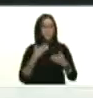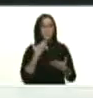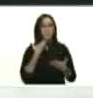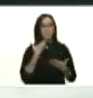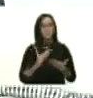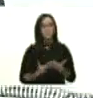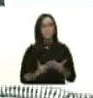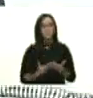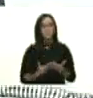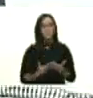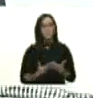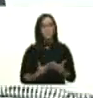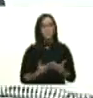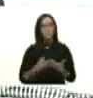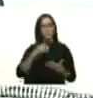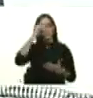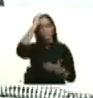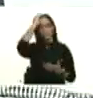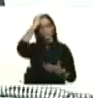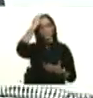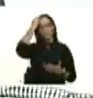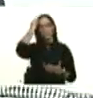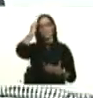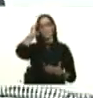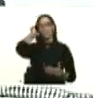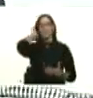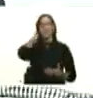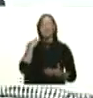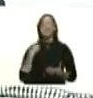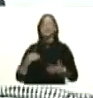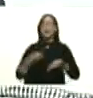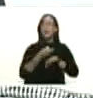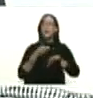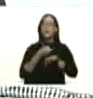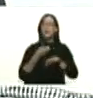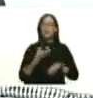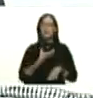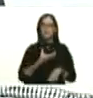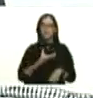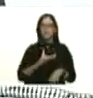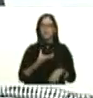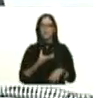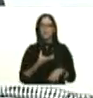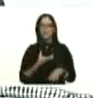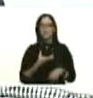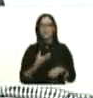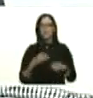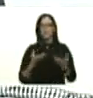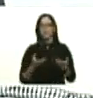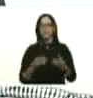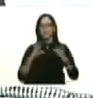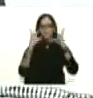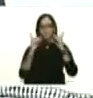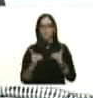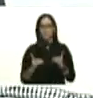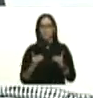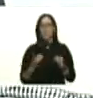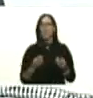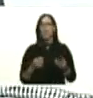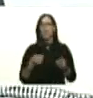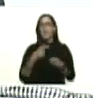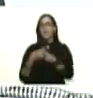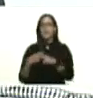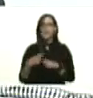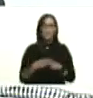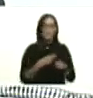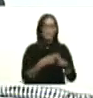a través de las gobernaciones y alcaldías se determinaran las vulnerabilidades de cada de cada región bueno para